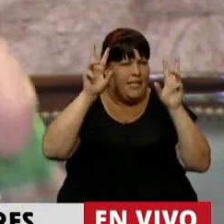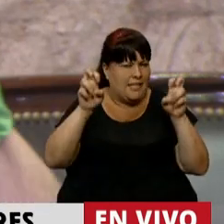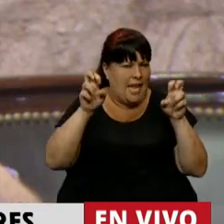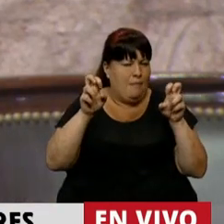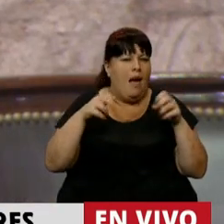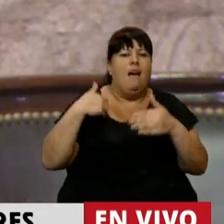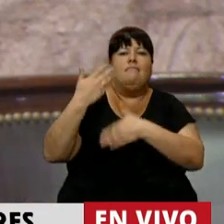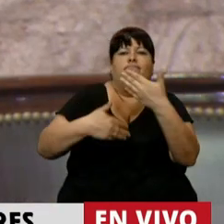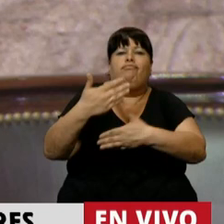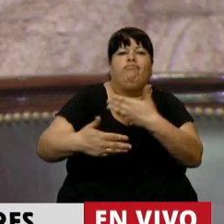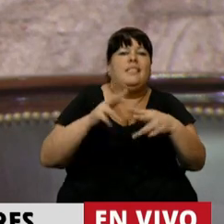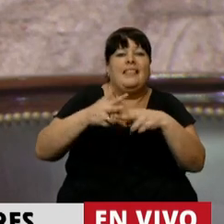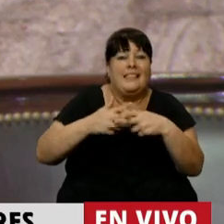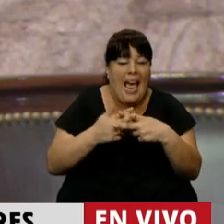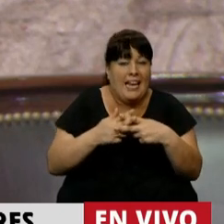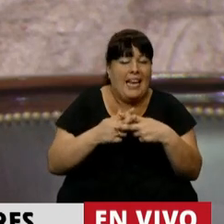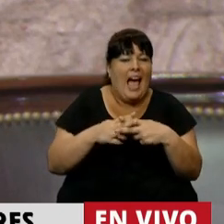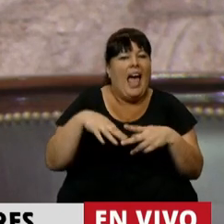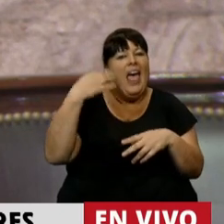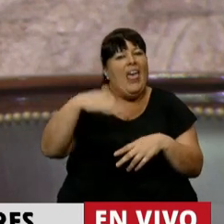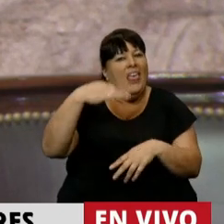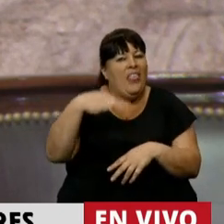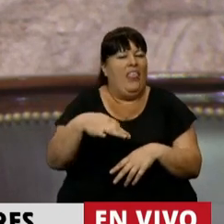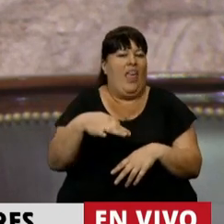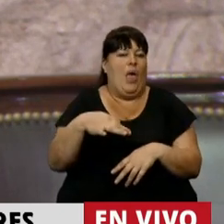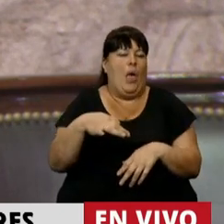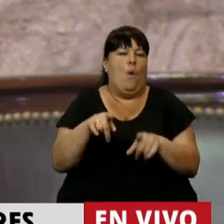porque el desarrollo de la técnica debería permitir